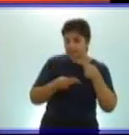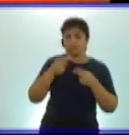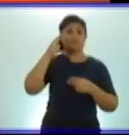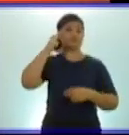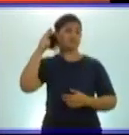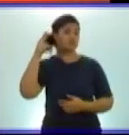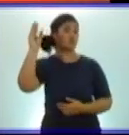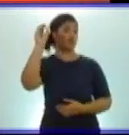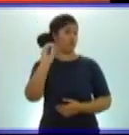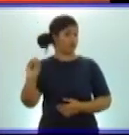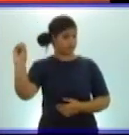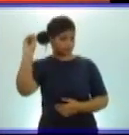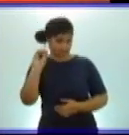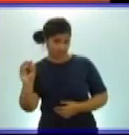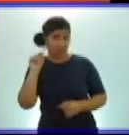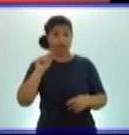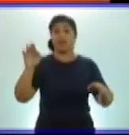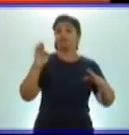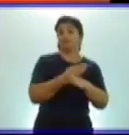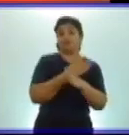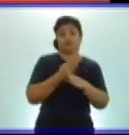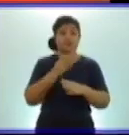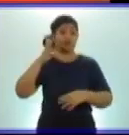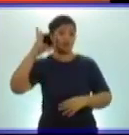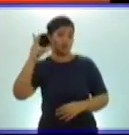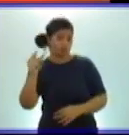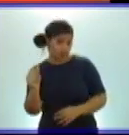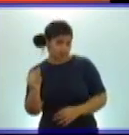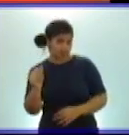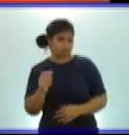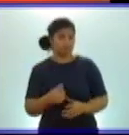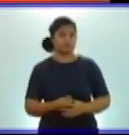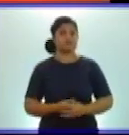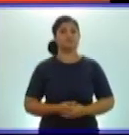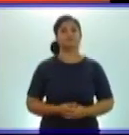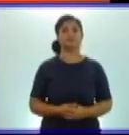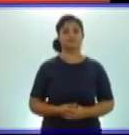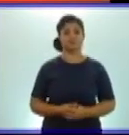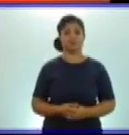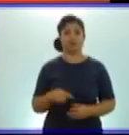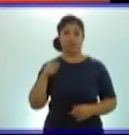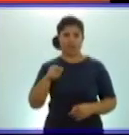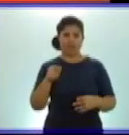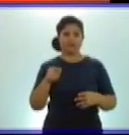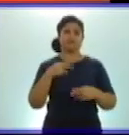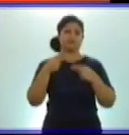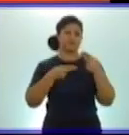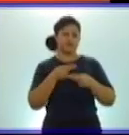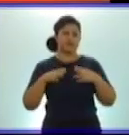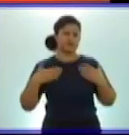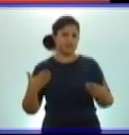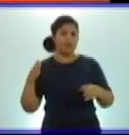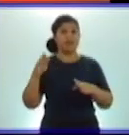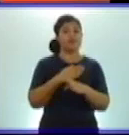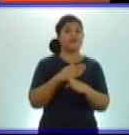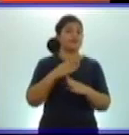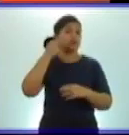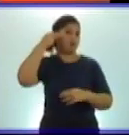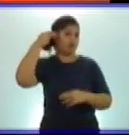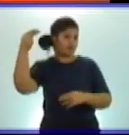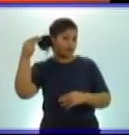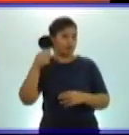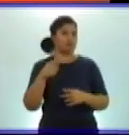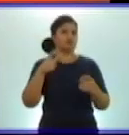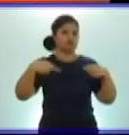combinamos más de una de las habilidades o tipos de ejercicios que ustedes aprendieron a hacer en el grado. Y por último, del libro de texto,